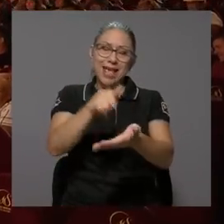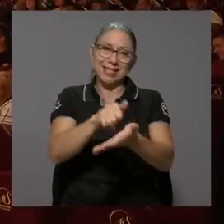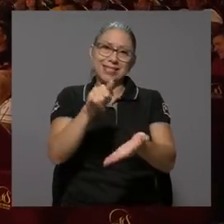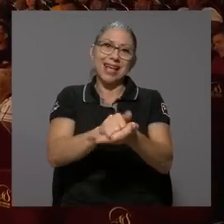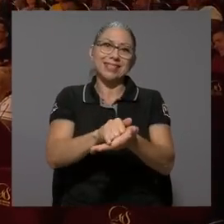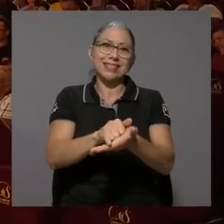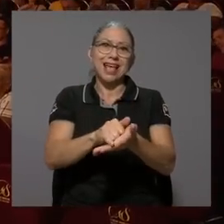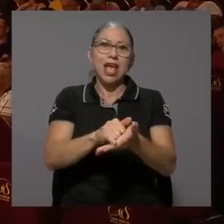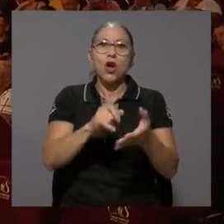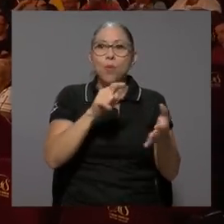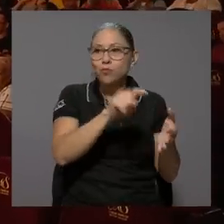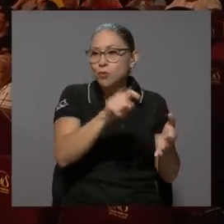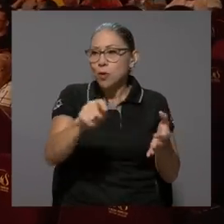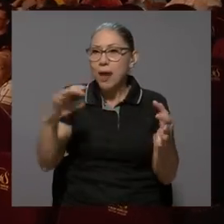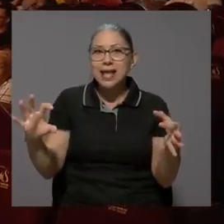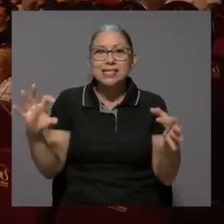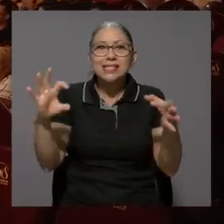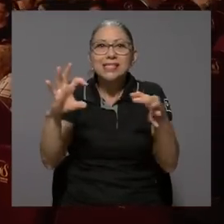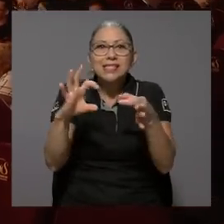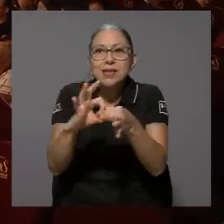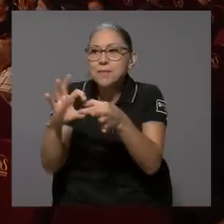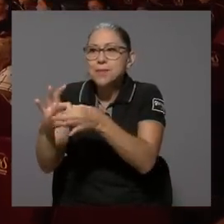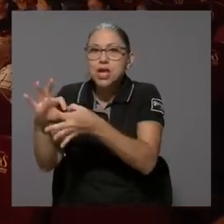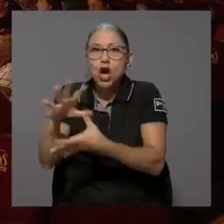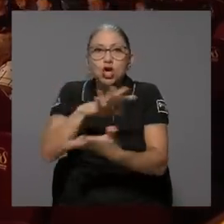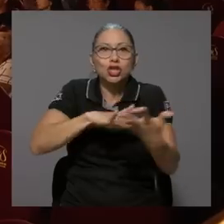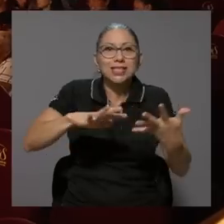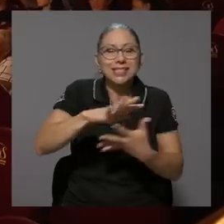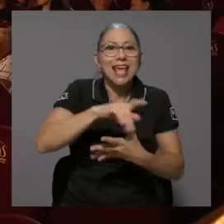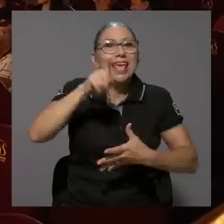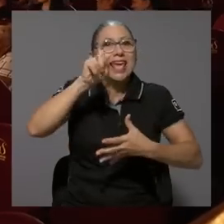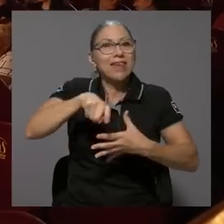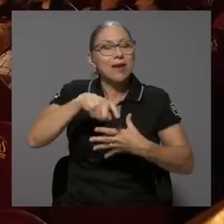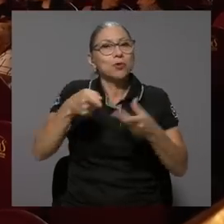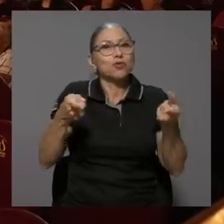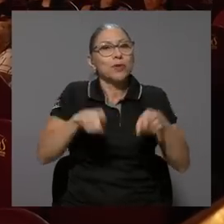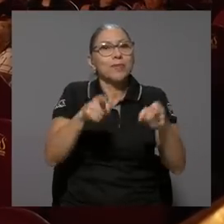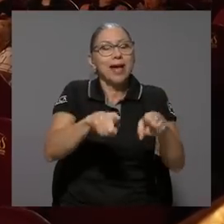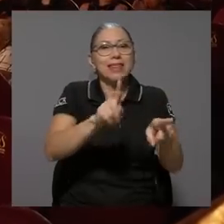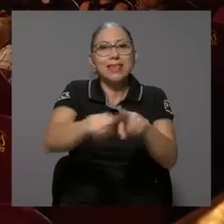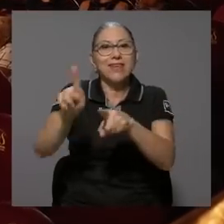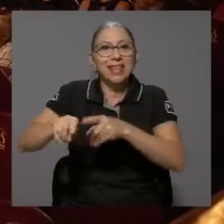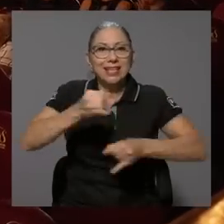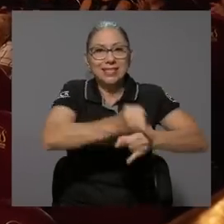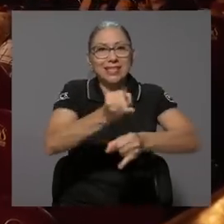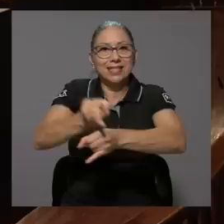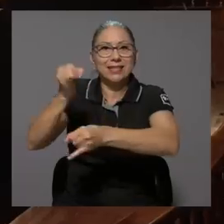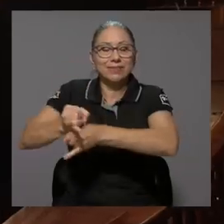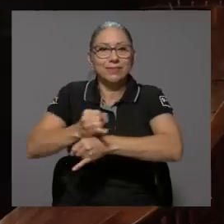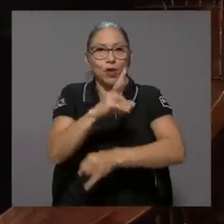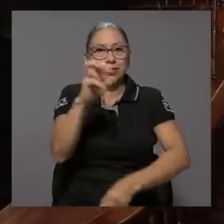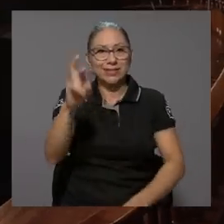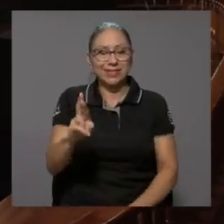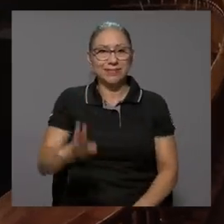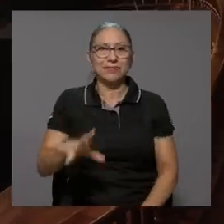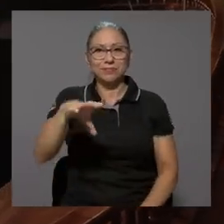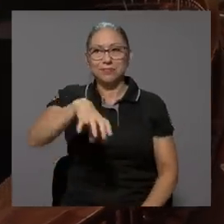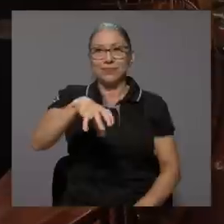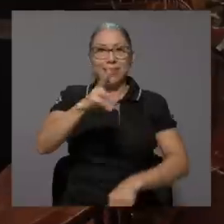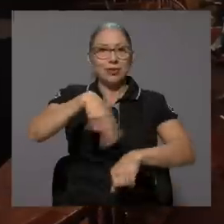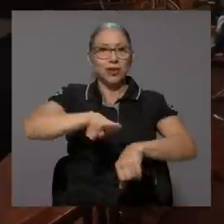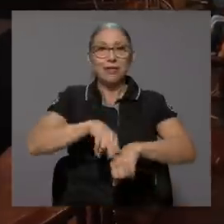con estas simbiosis que tenemos que comenzar a generar entre las diferentes instancias nacionales.